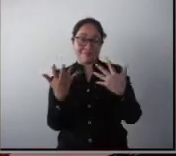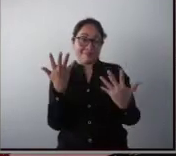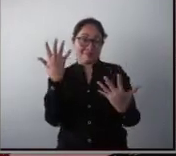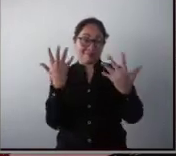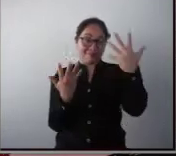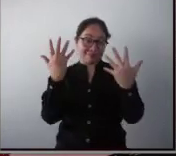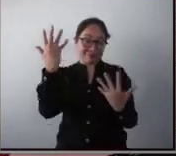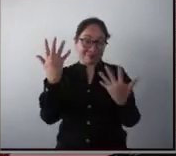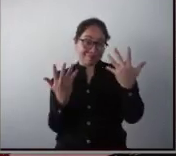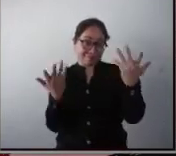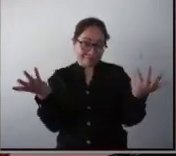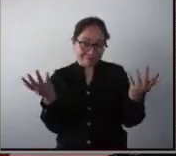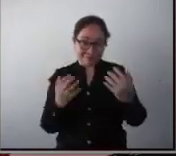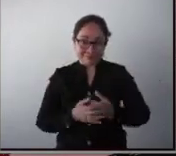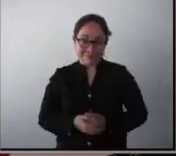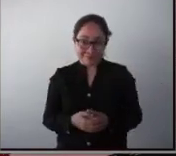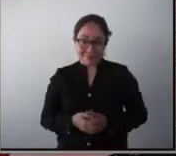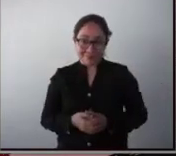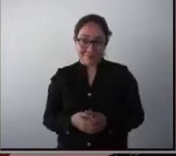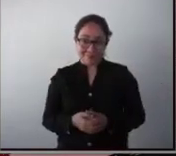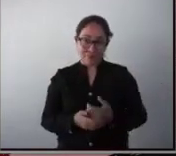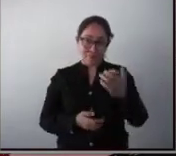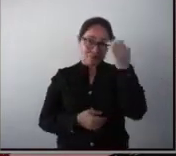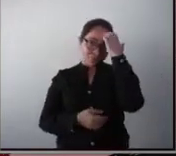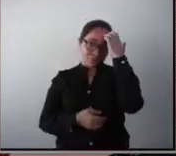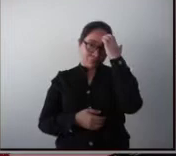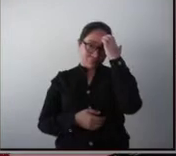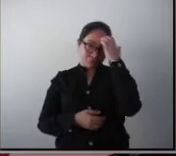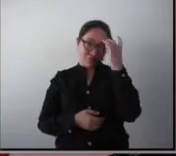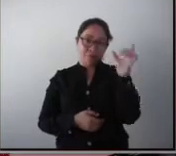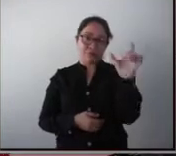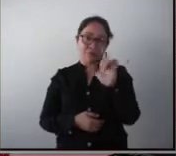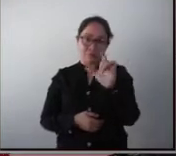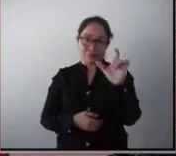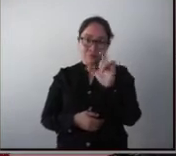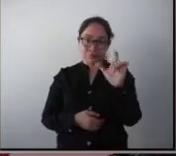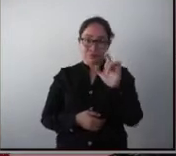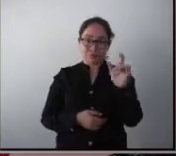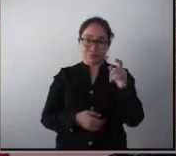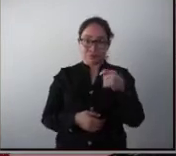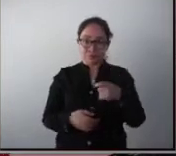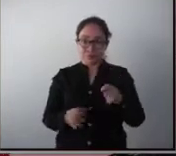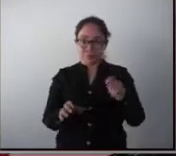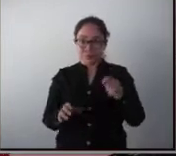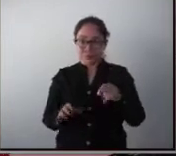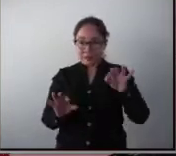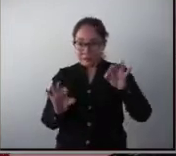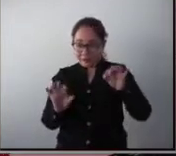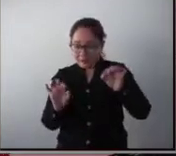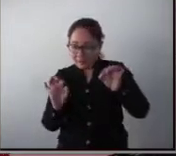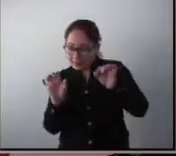Todos hemos visto esta famosa foto de cuando tienen una aguja y le van a meter un hilo.